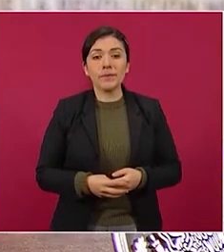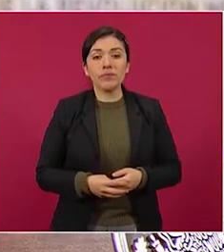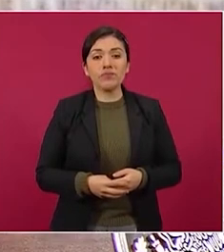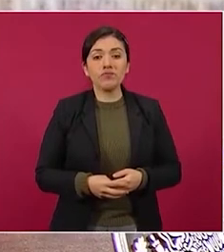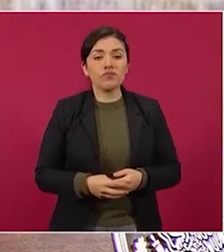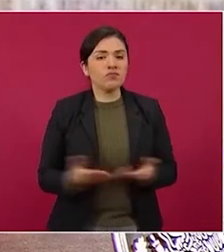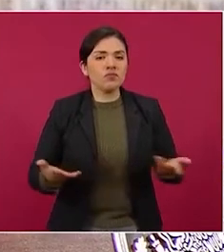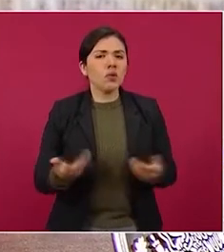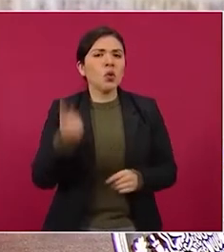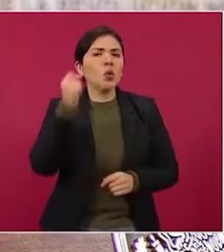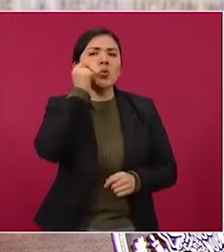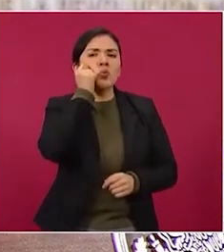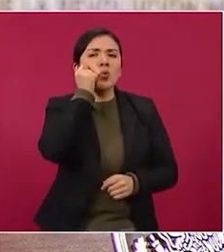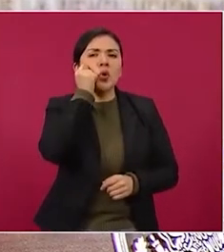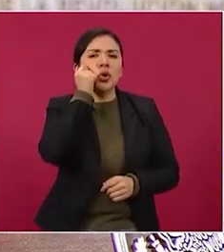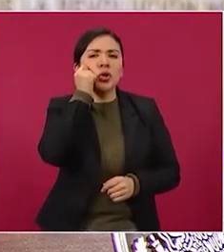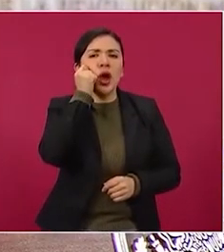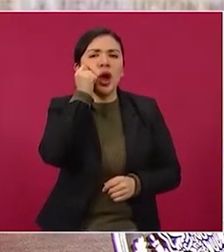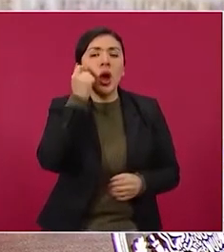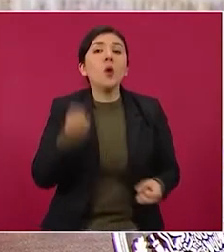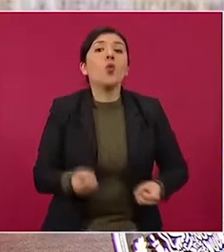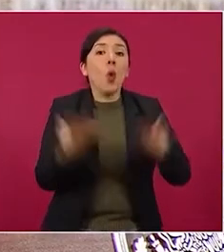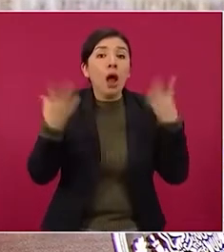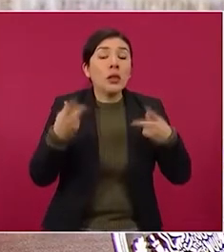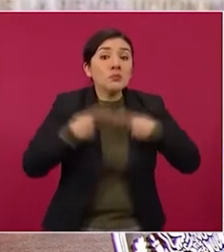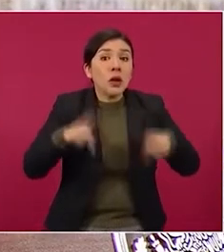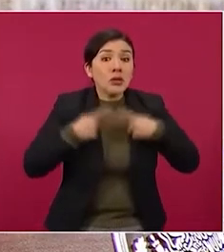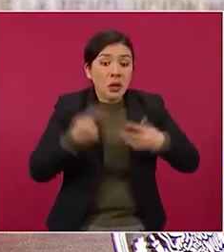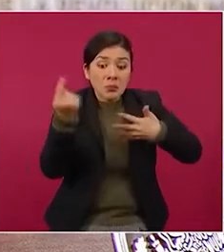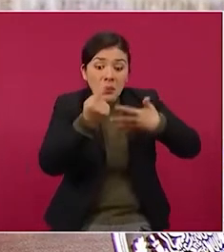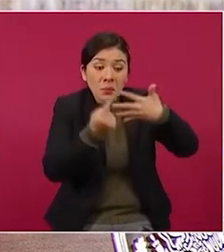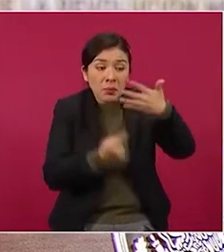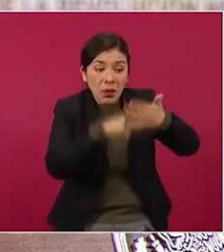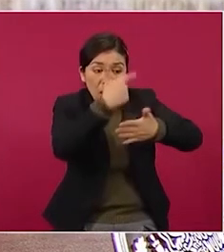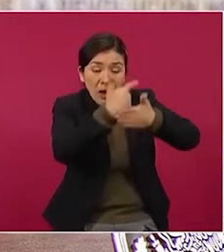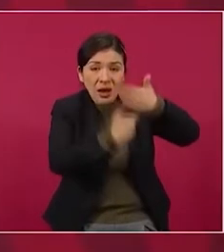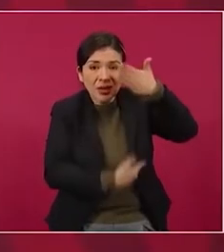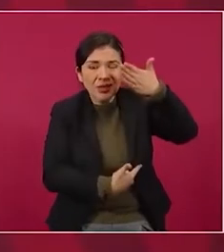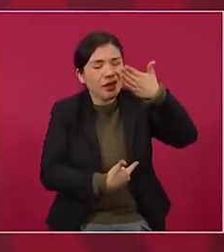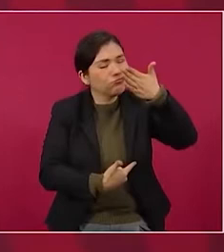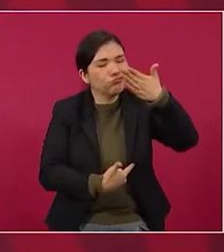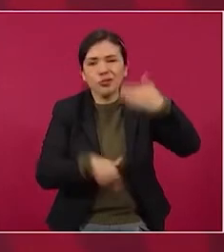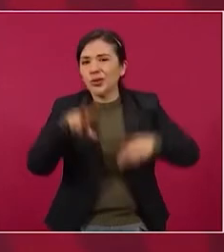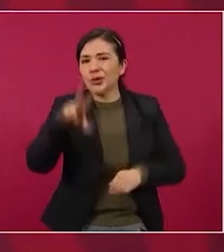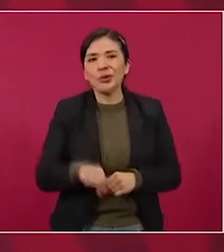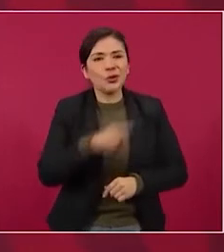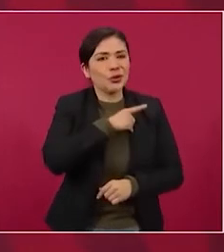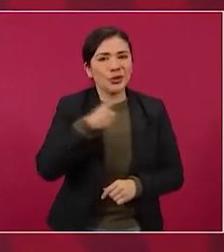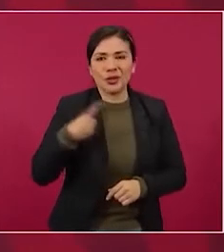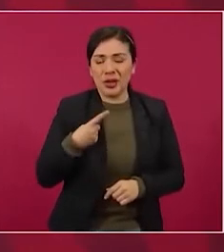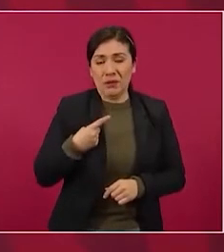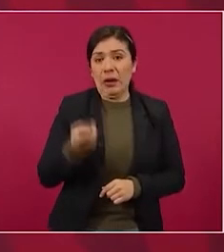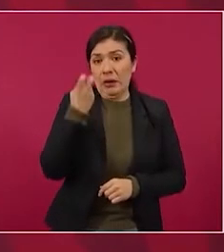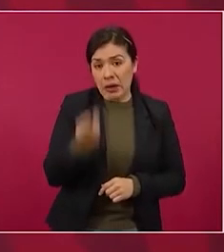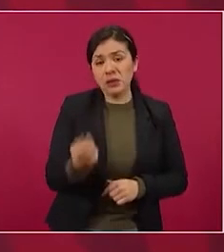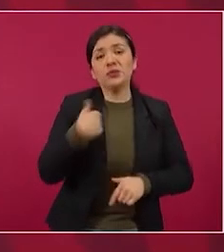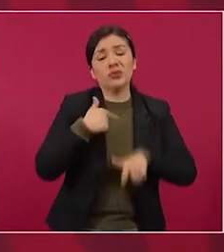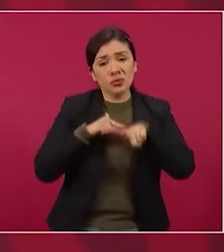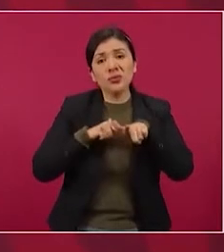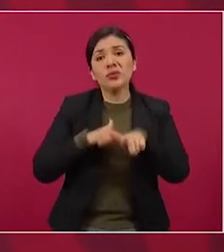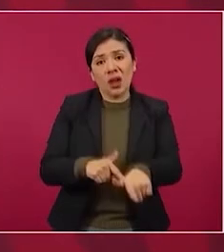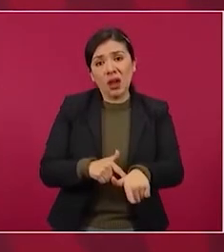independientemente del número entonces vamos nosotros a seguir